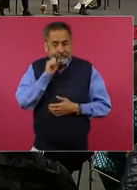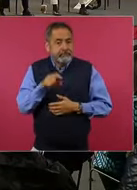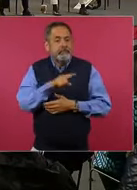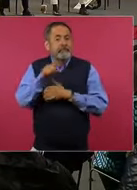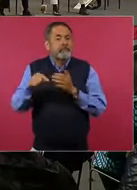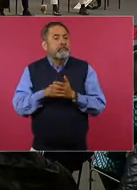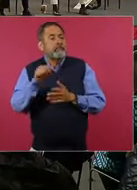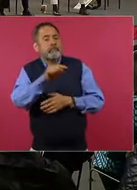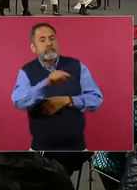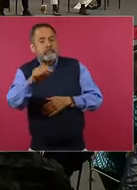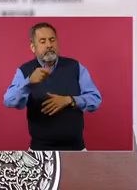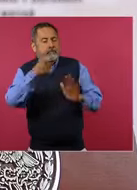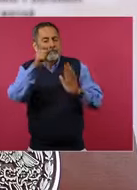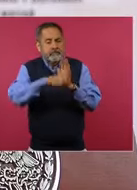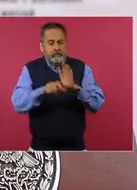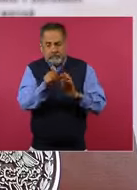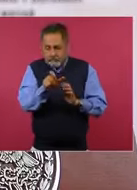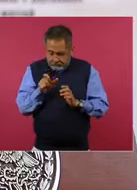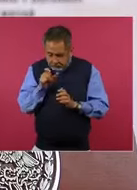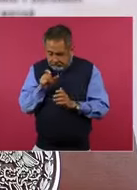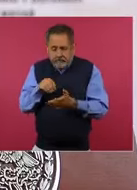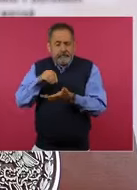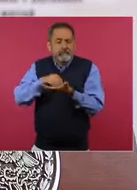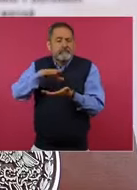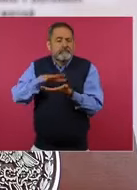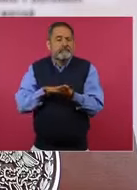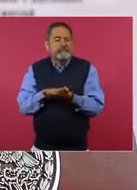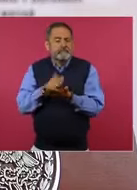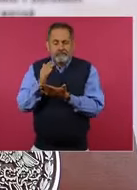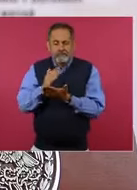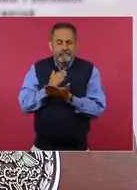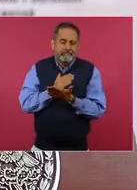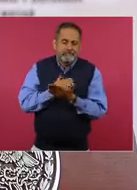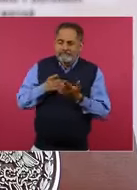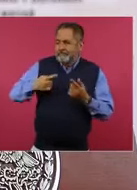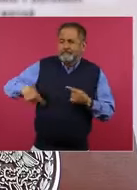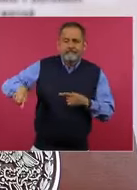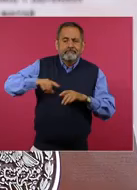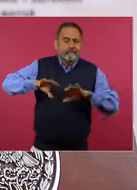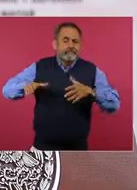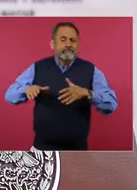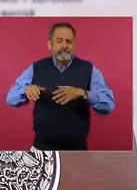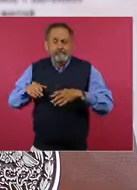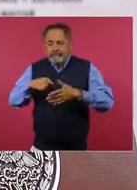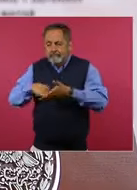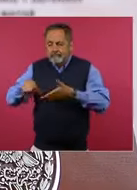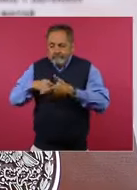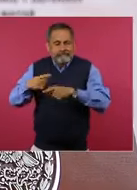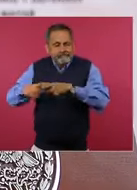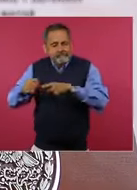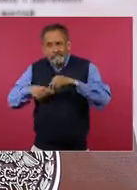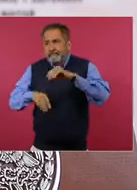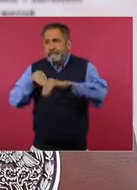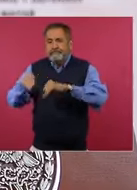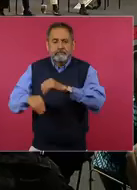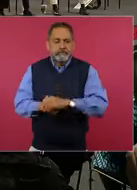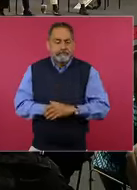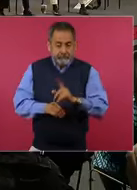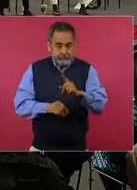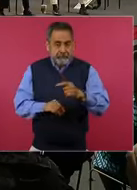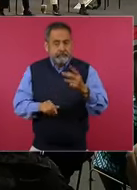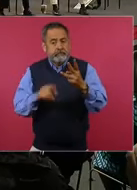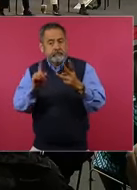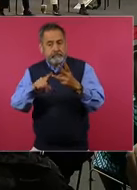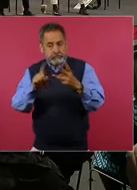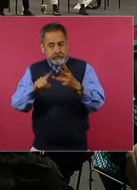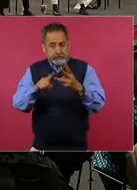cuando se están haciendo compras por parte de la asamblea de algún equipo médico. El tercer punto